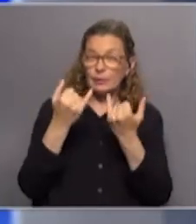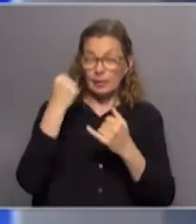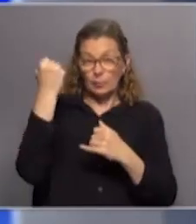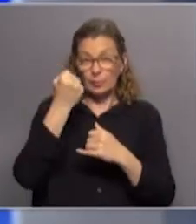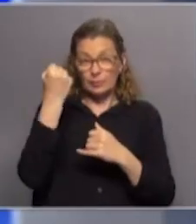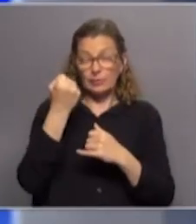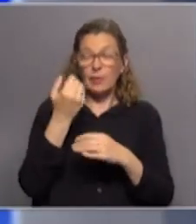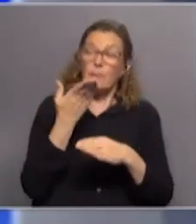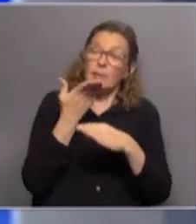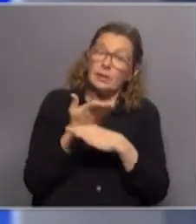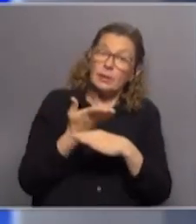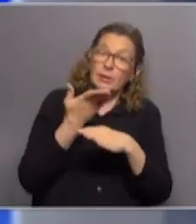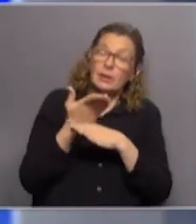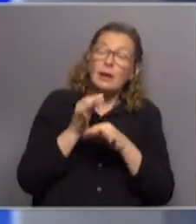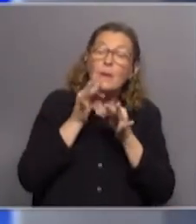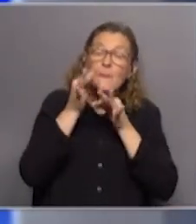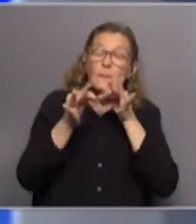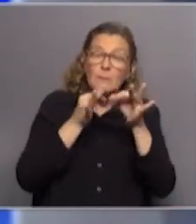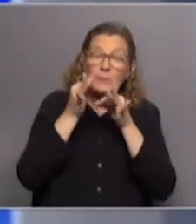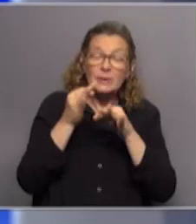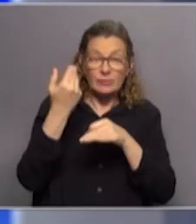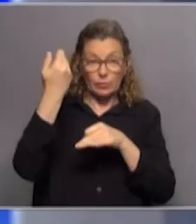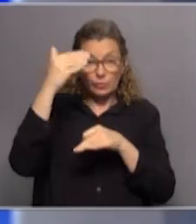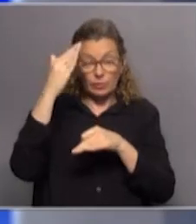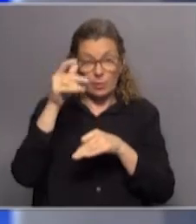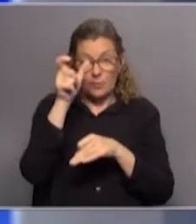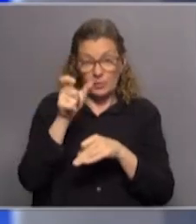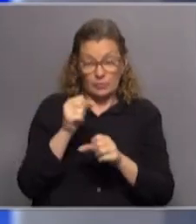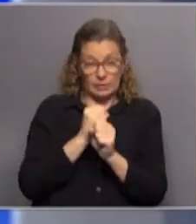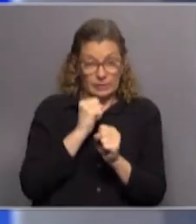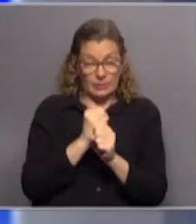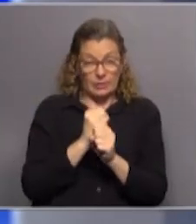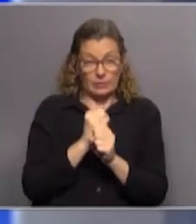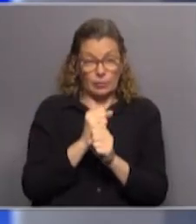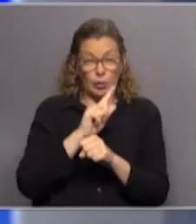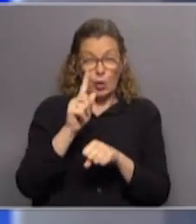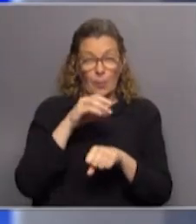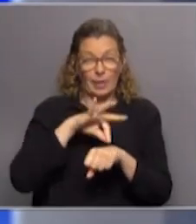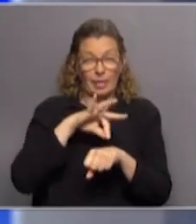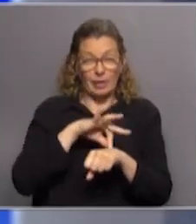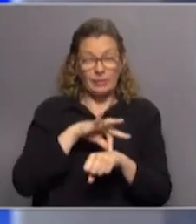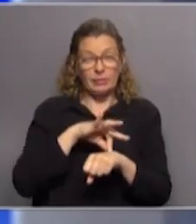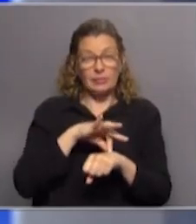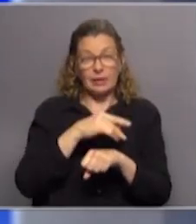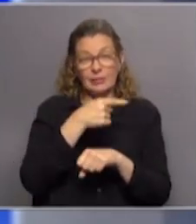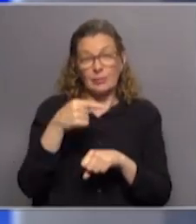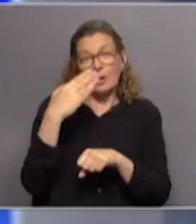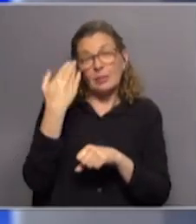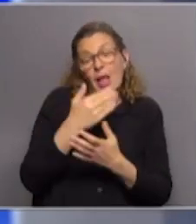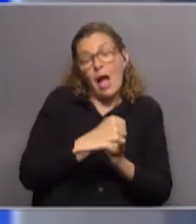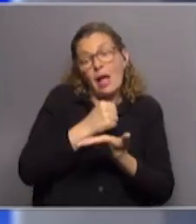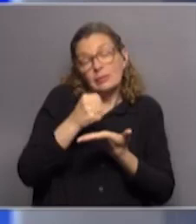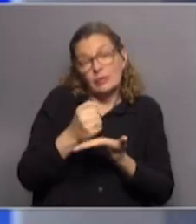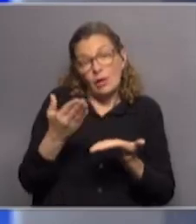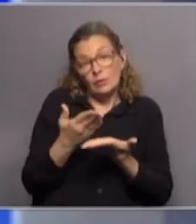porque después de reclamar explicaciones de las autoridades como funcionarios y funcionarias no médicas, desde la semana pasada hasta aquí,